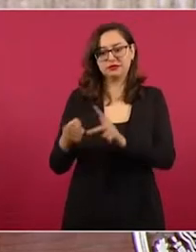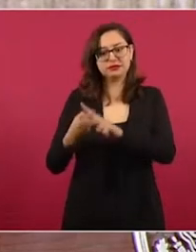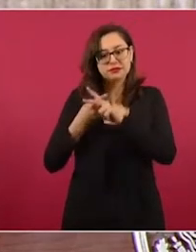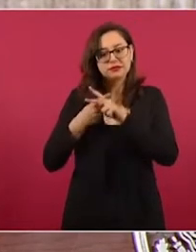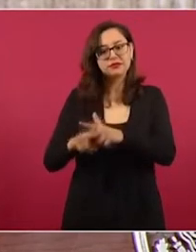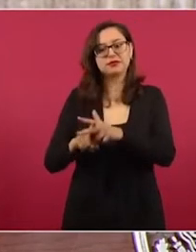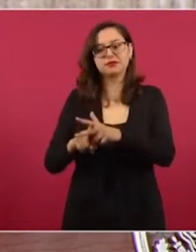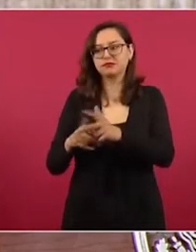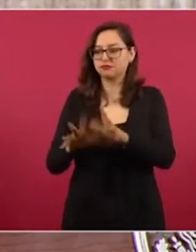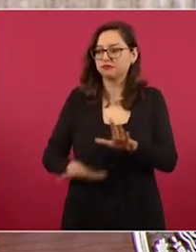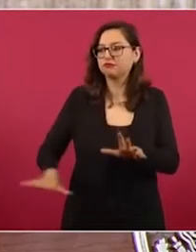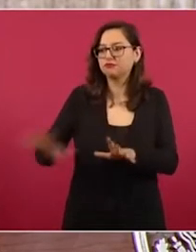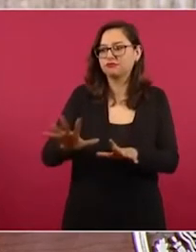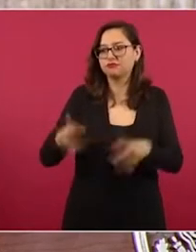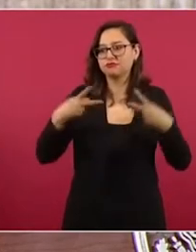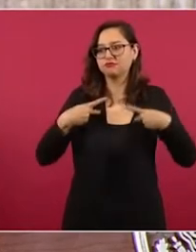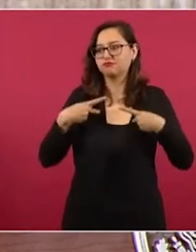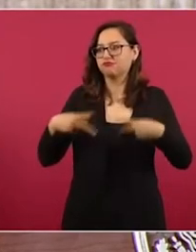por ejemplo,